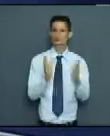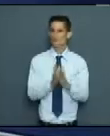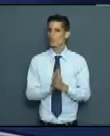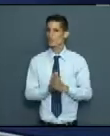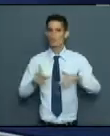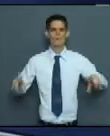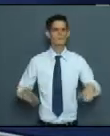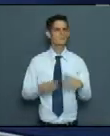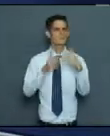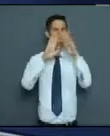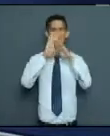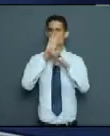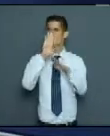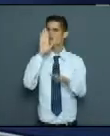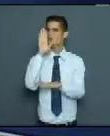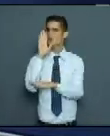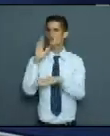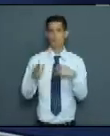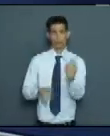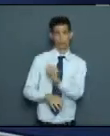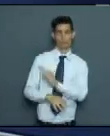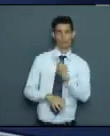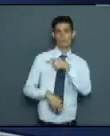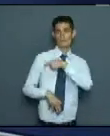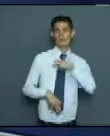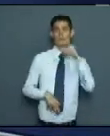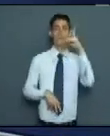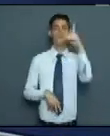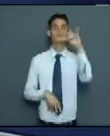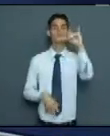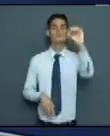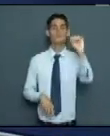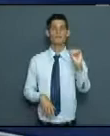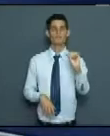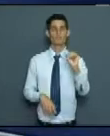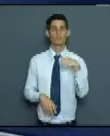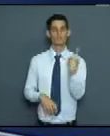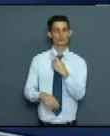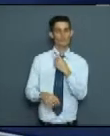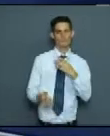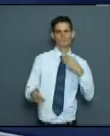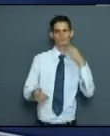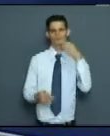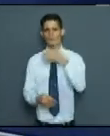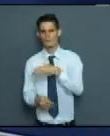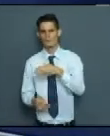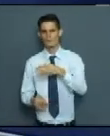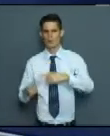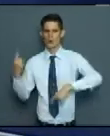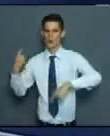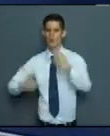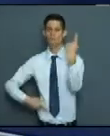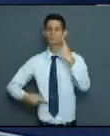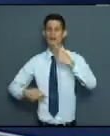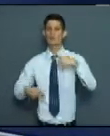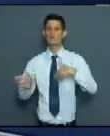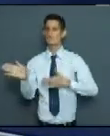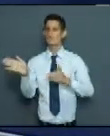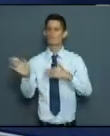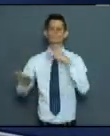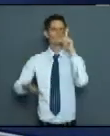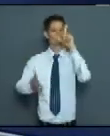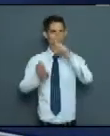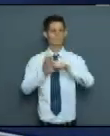cumplimientos de las medidas y nosotros, en este caso, lo de nosotros es actuar contra las violaciones. Y nosotros ya